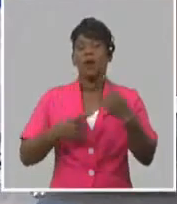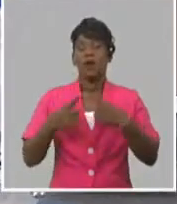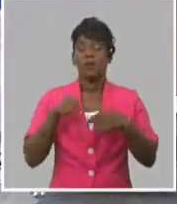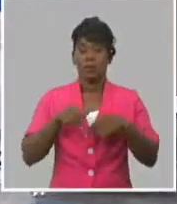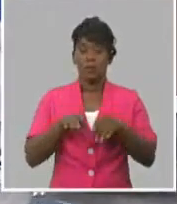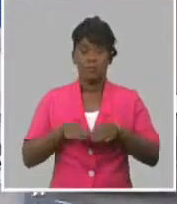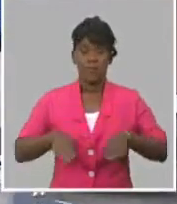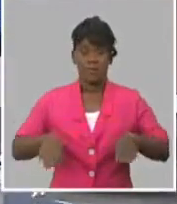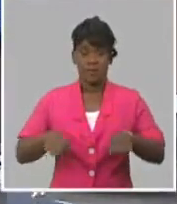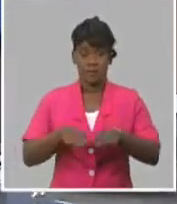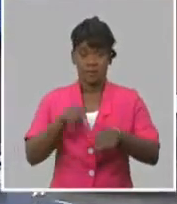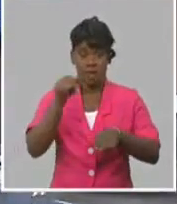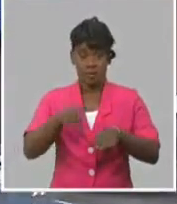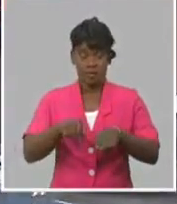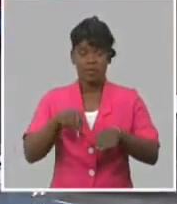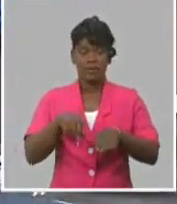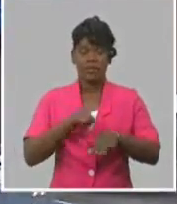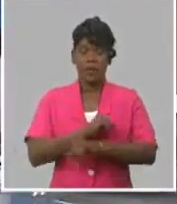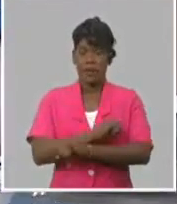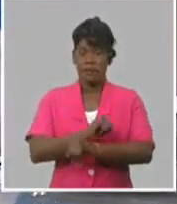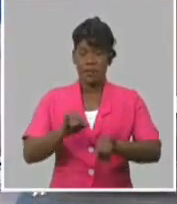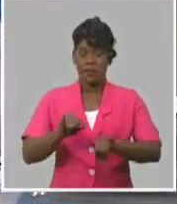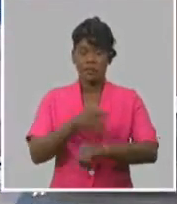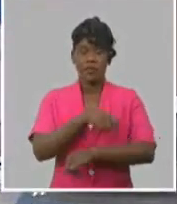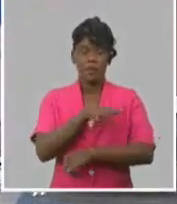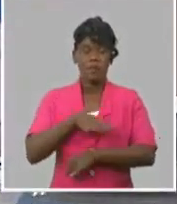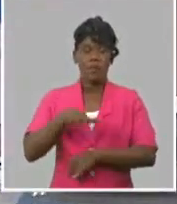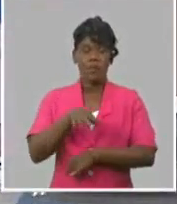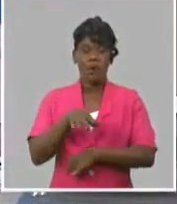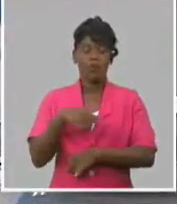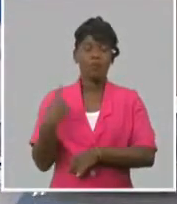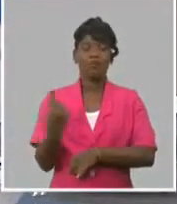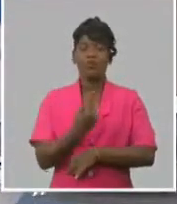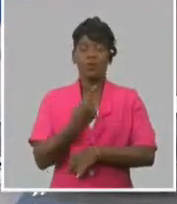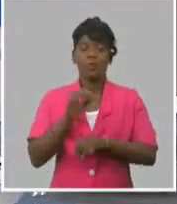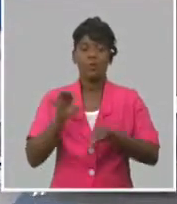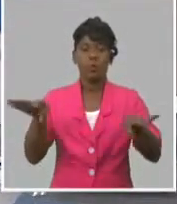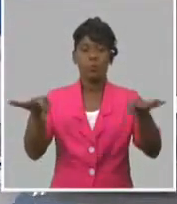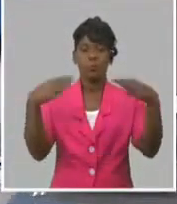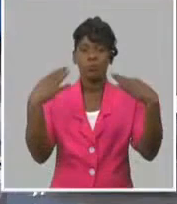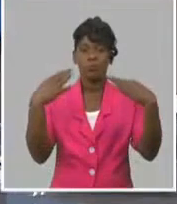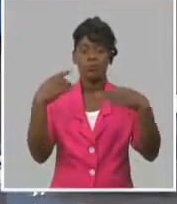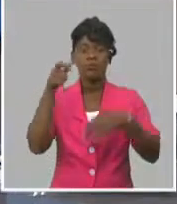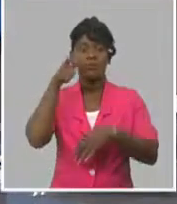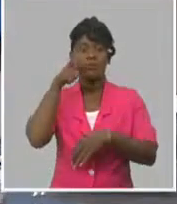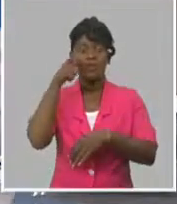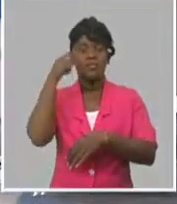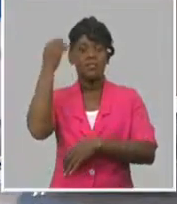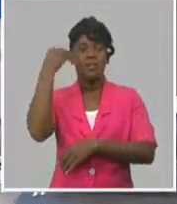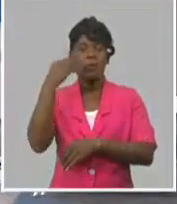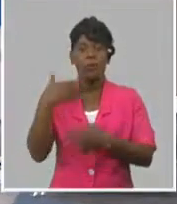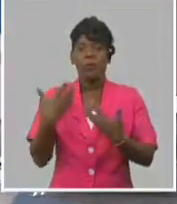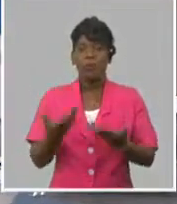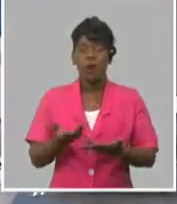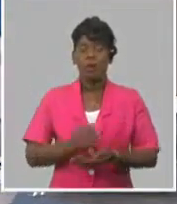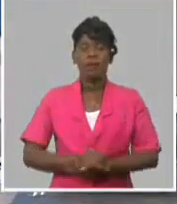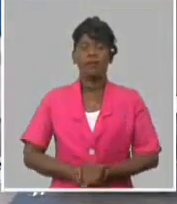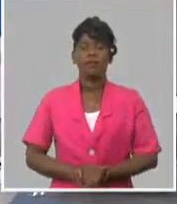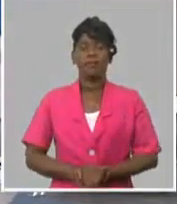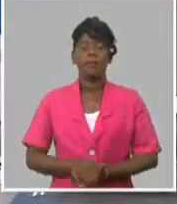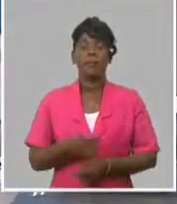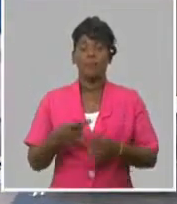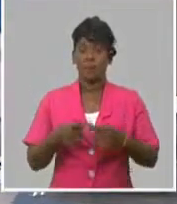imagino que tenga mucha expectativa también de las personas. Pero a mí me parece que hay una expectativa que tenemos que tener en cuenta.